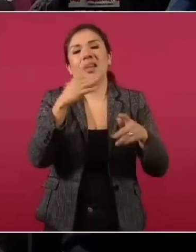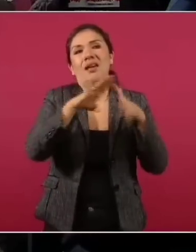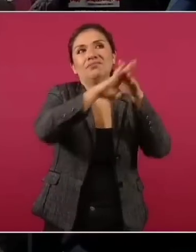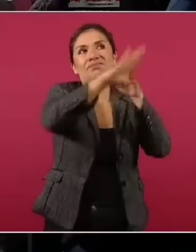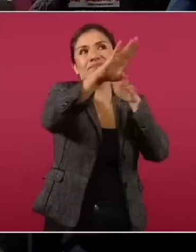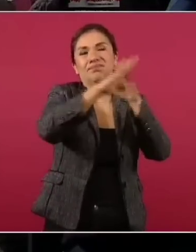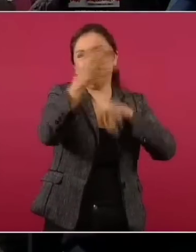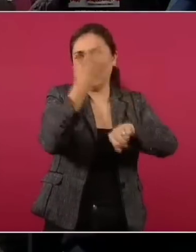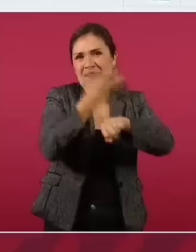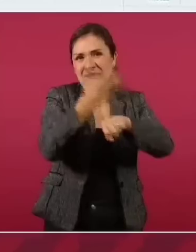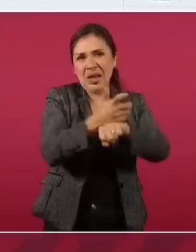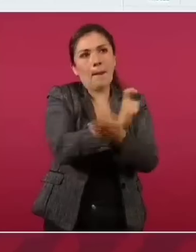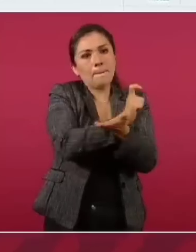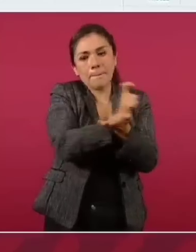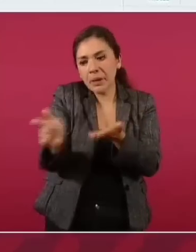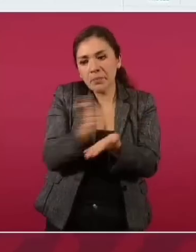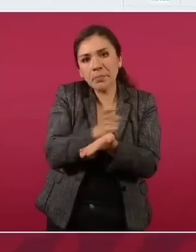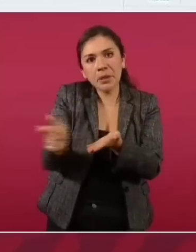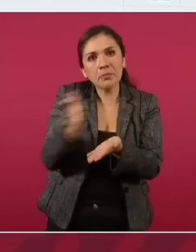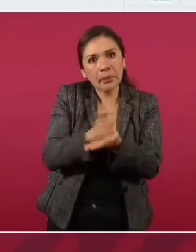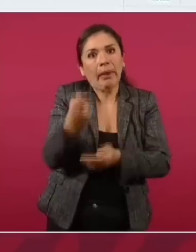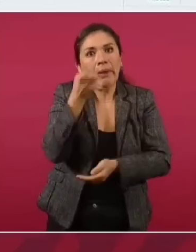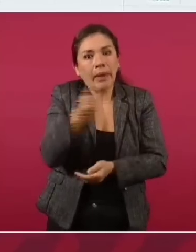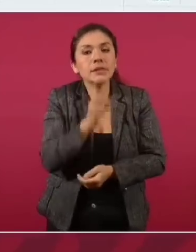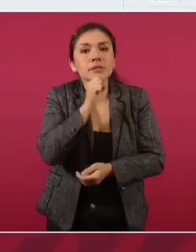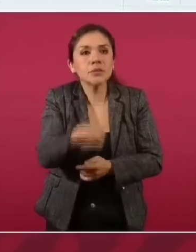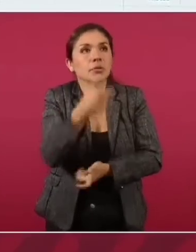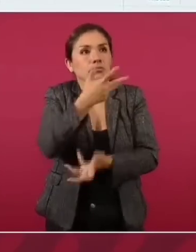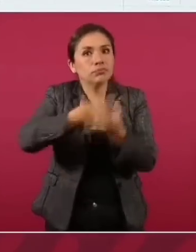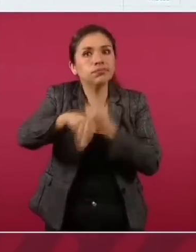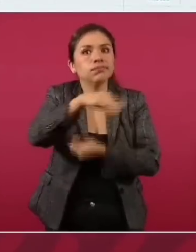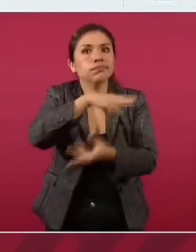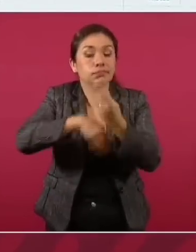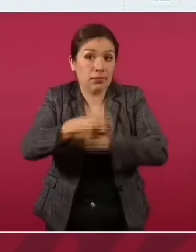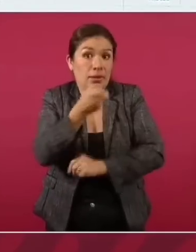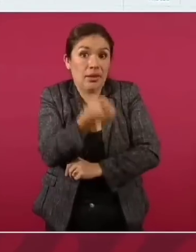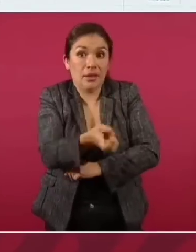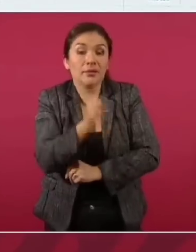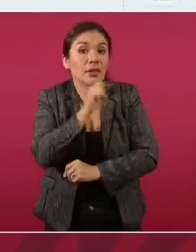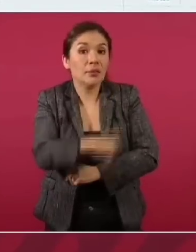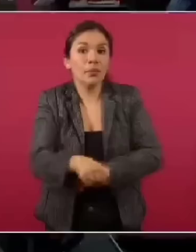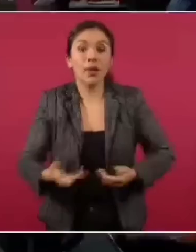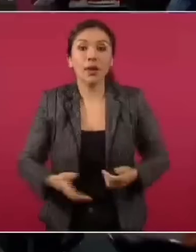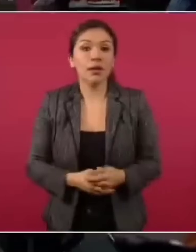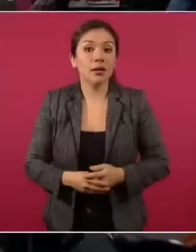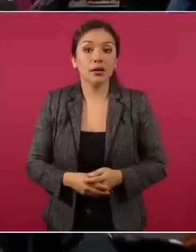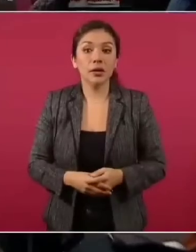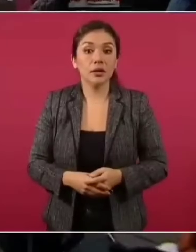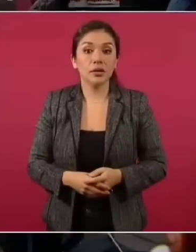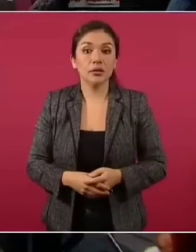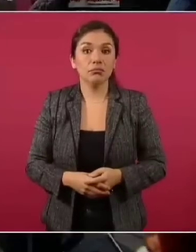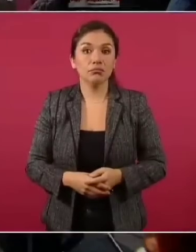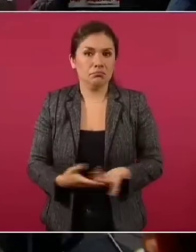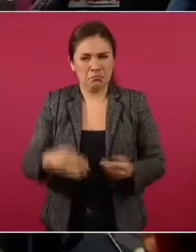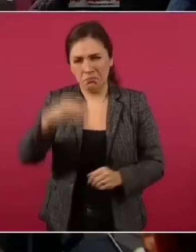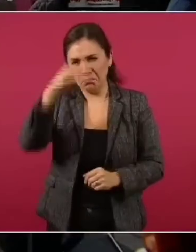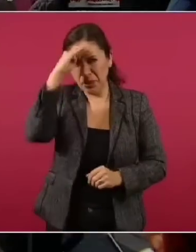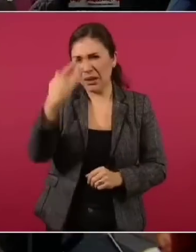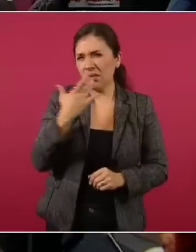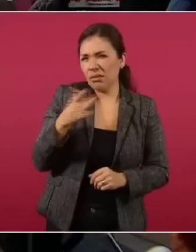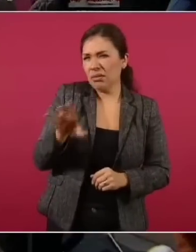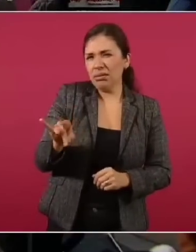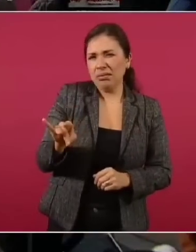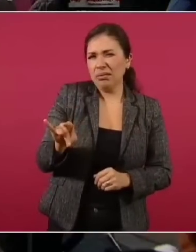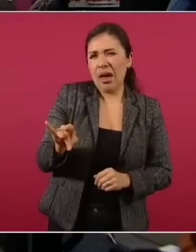Es que no es poca cosa. Eso trae